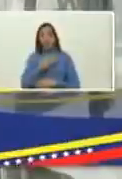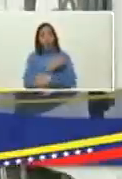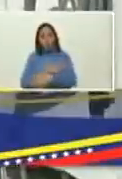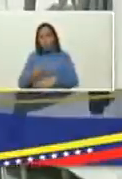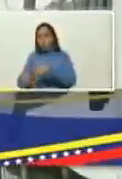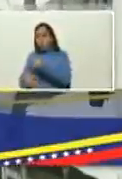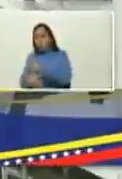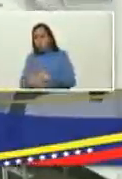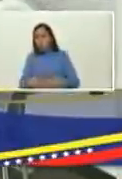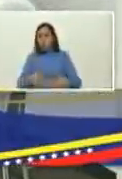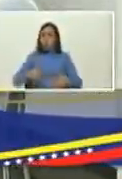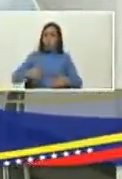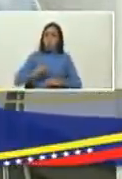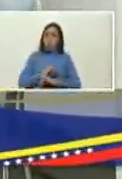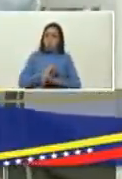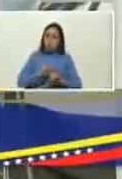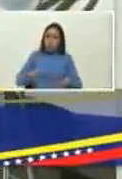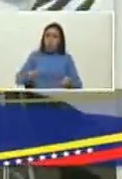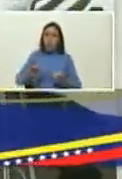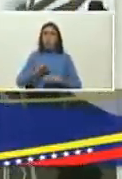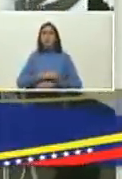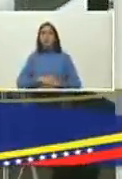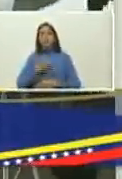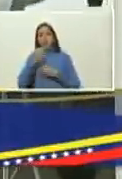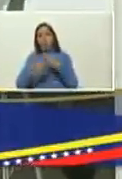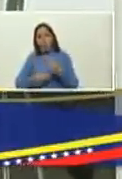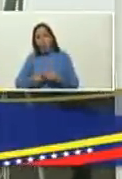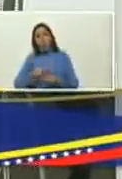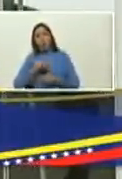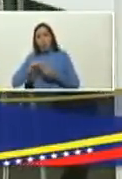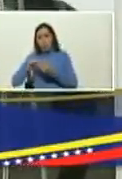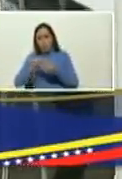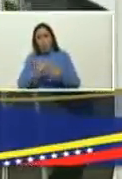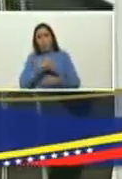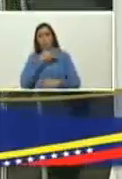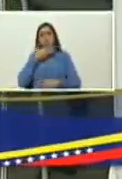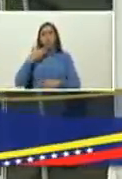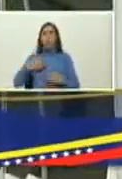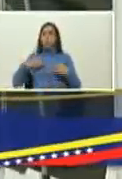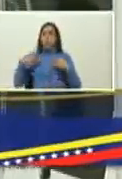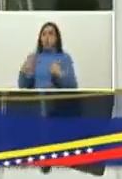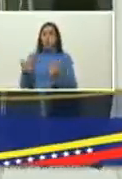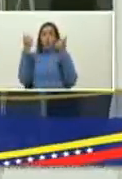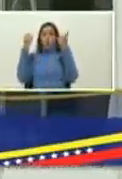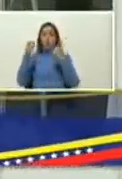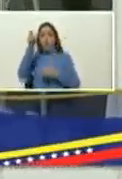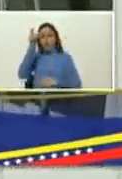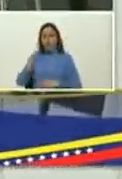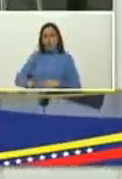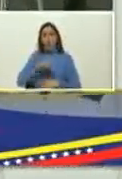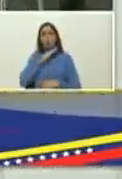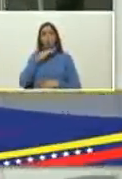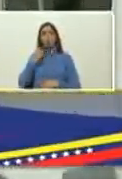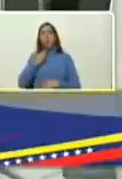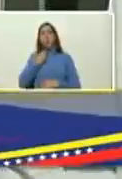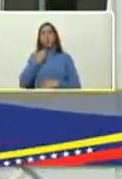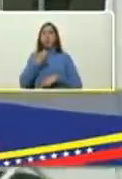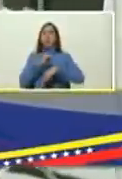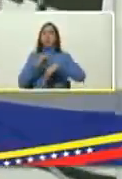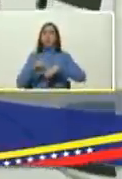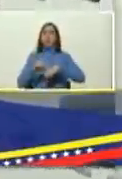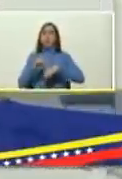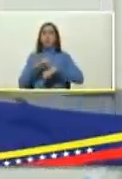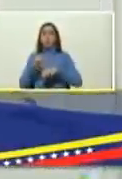del paciente se va a hacer una óptima recuperación del paciente por el tiempo corto de las intervenciones